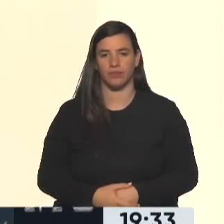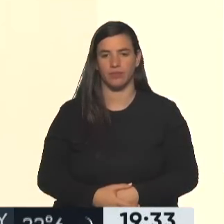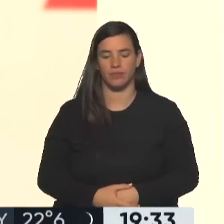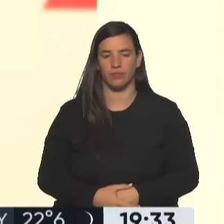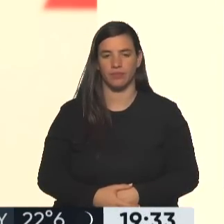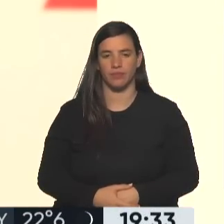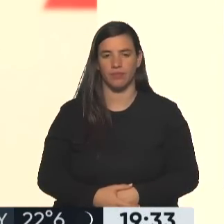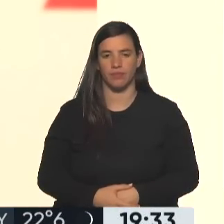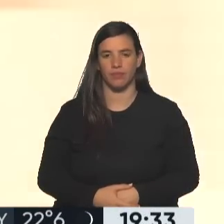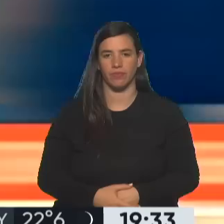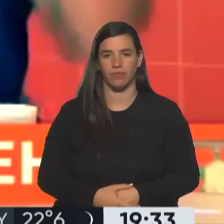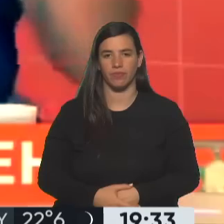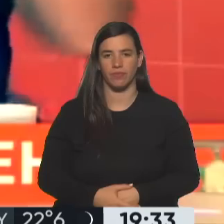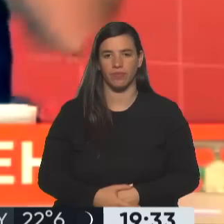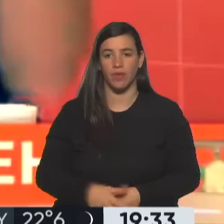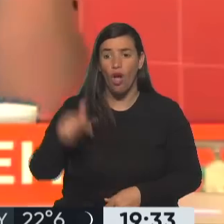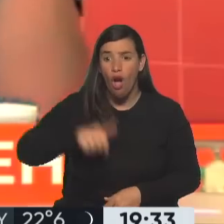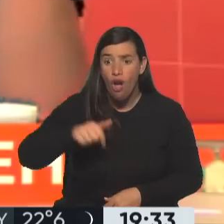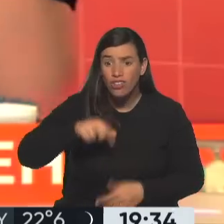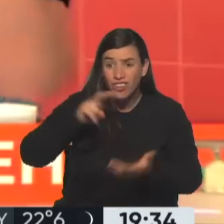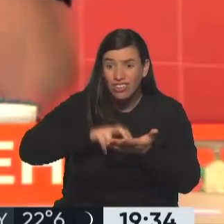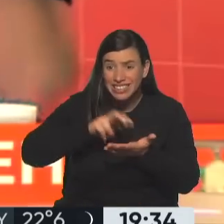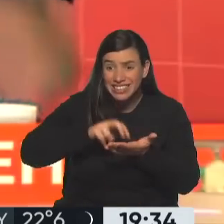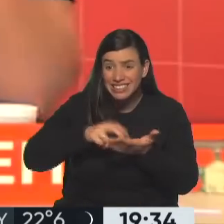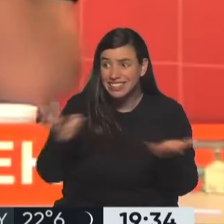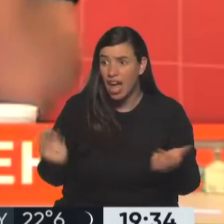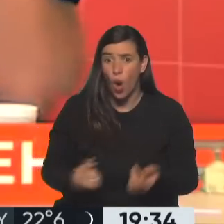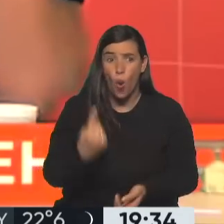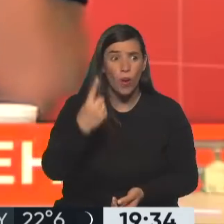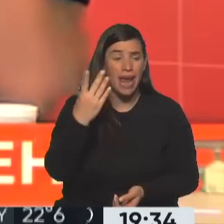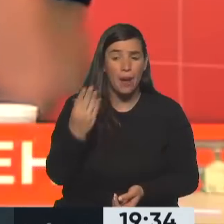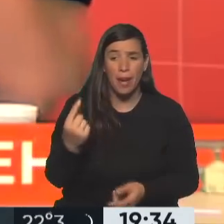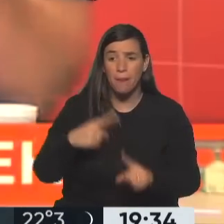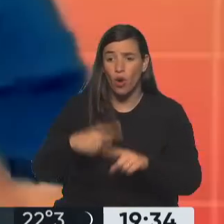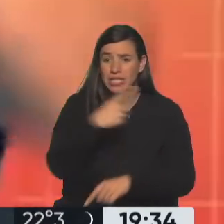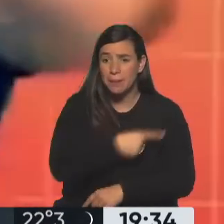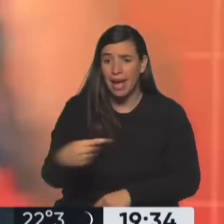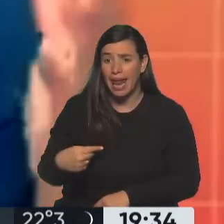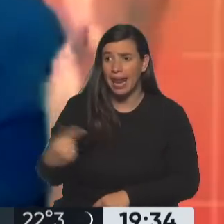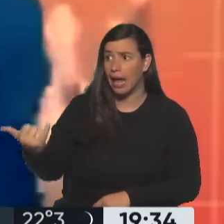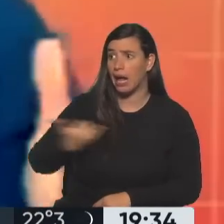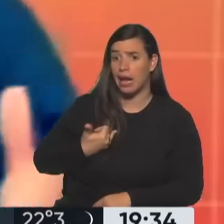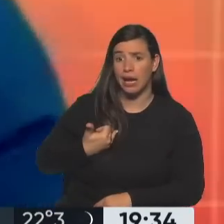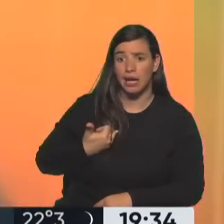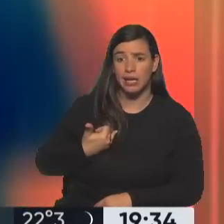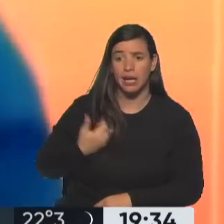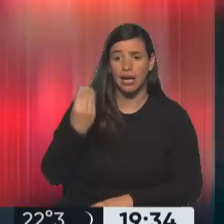Es el día de la marmota de la noticia. Una vez por semana nos enteramos que Cristina no va a ser candidata. ¡No!